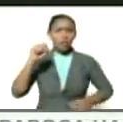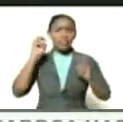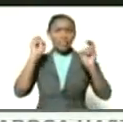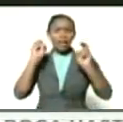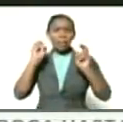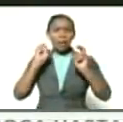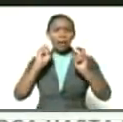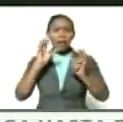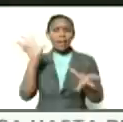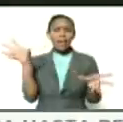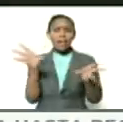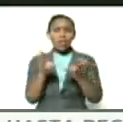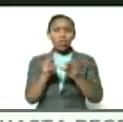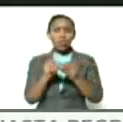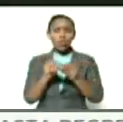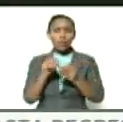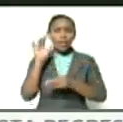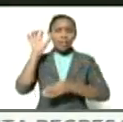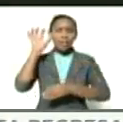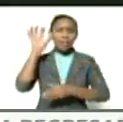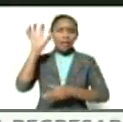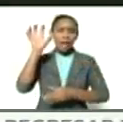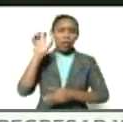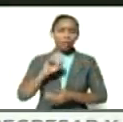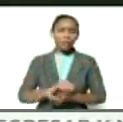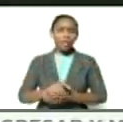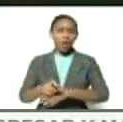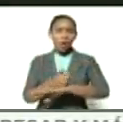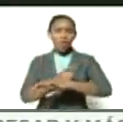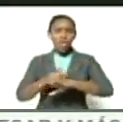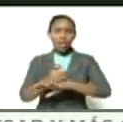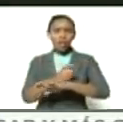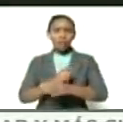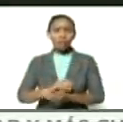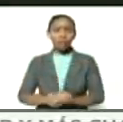de estado de gobierno